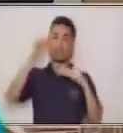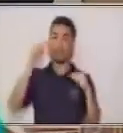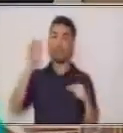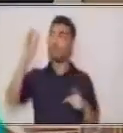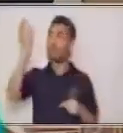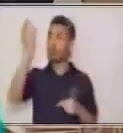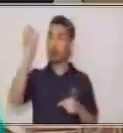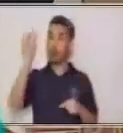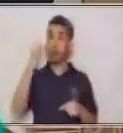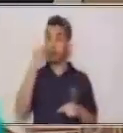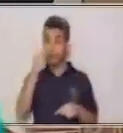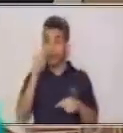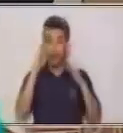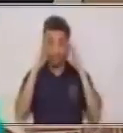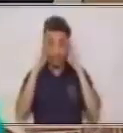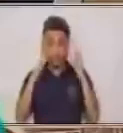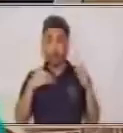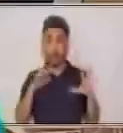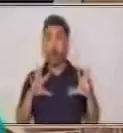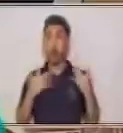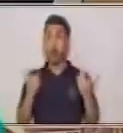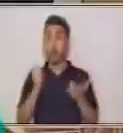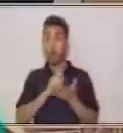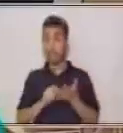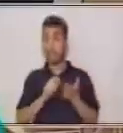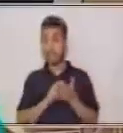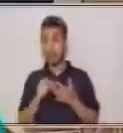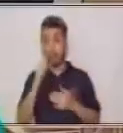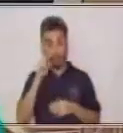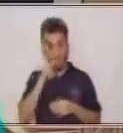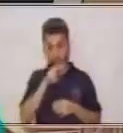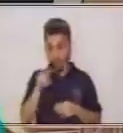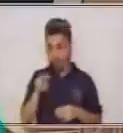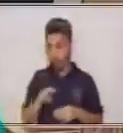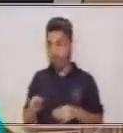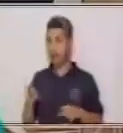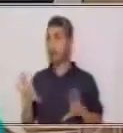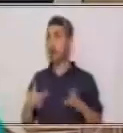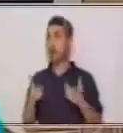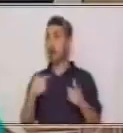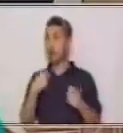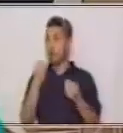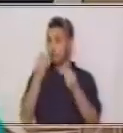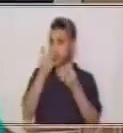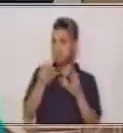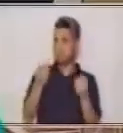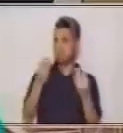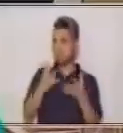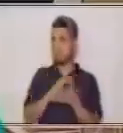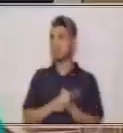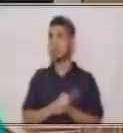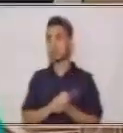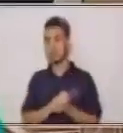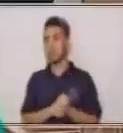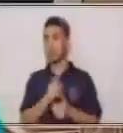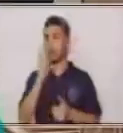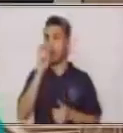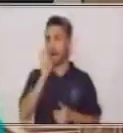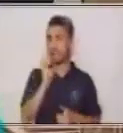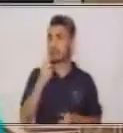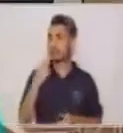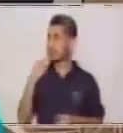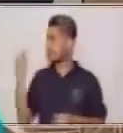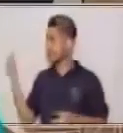atentos de cómo escribimos, qué estamos leyendo y cómo vamos a enviar ese mensaje. Para eso nos va a servir la